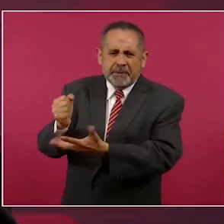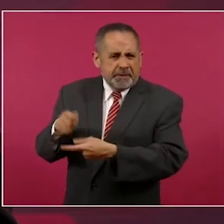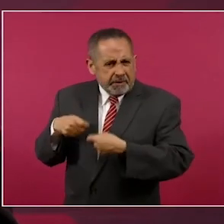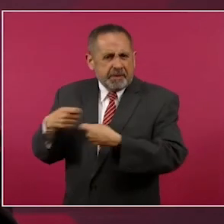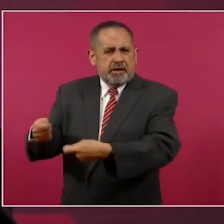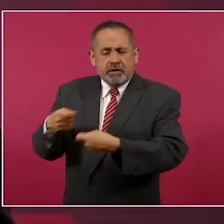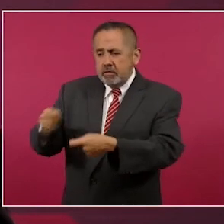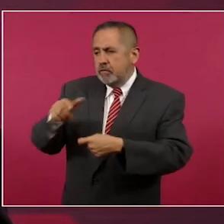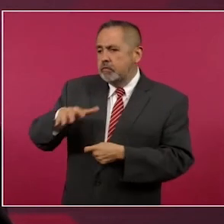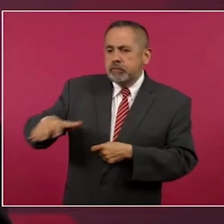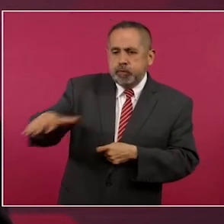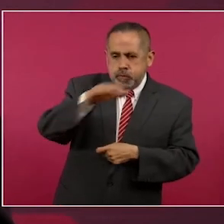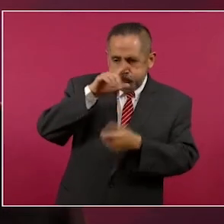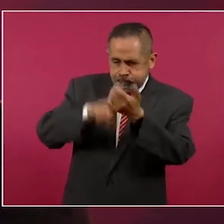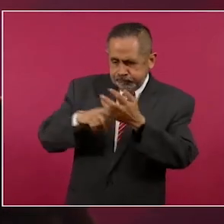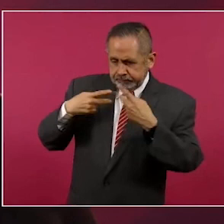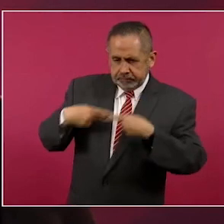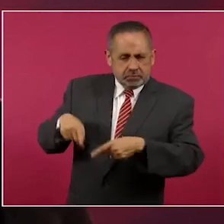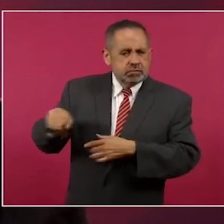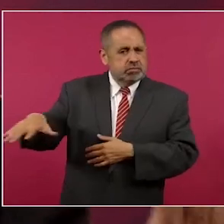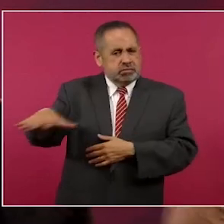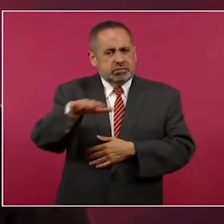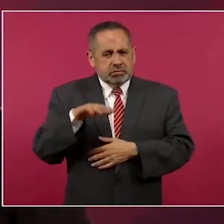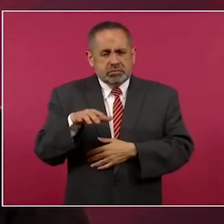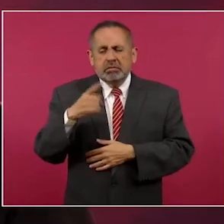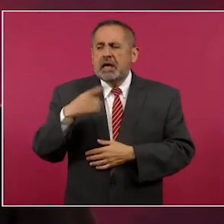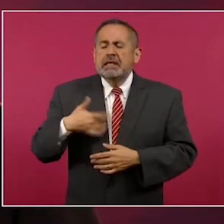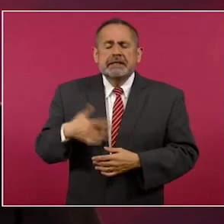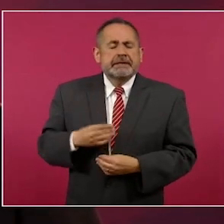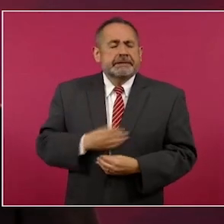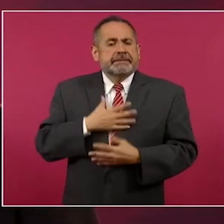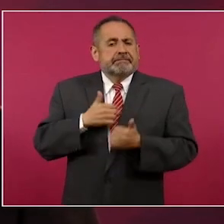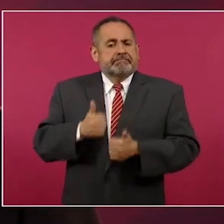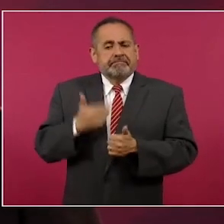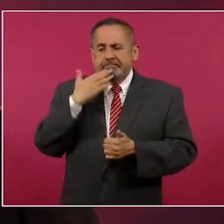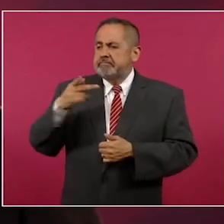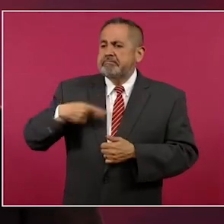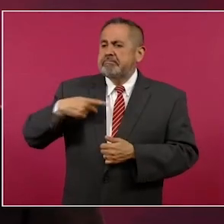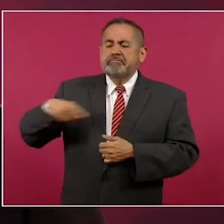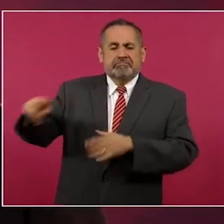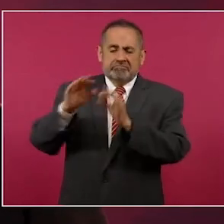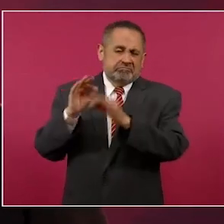el bienestar del pueblo.